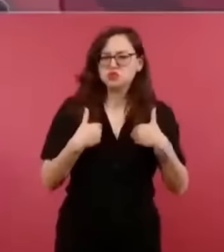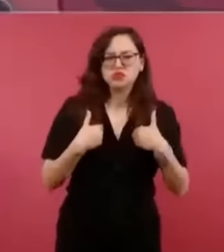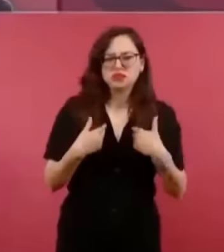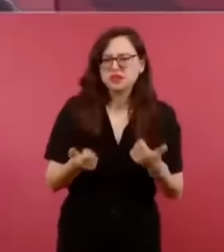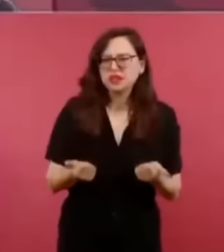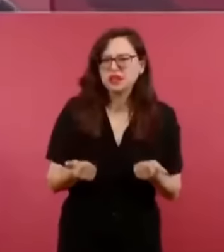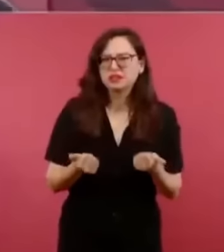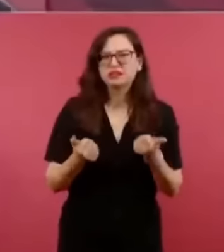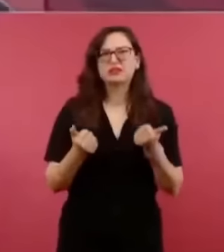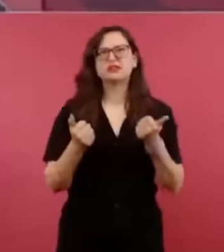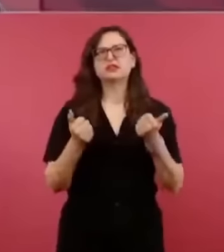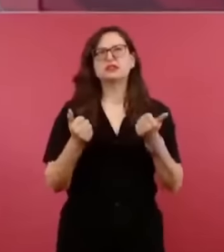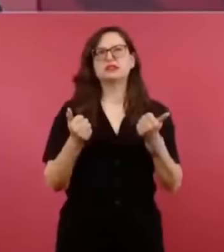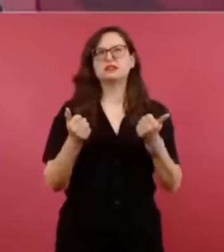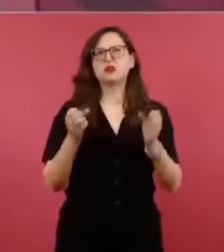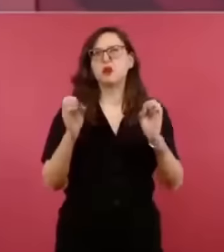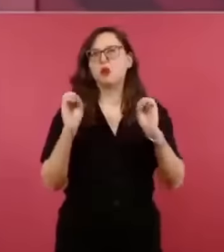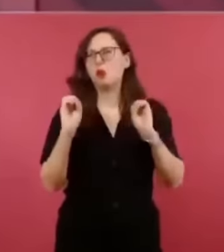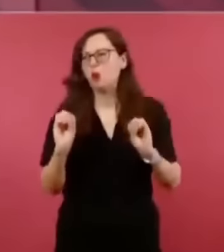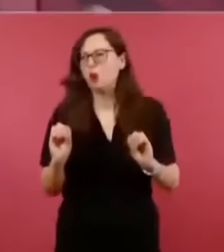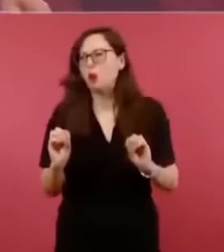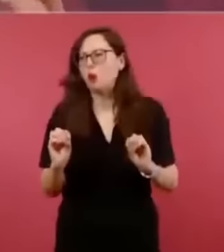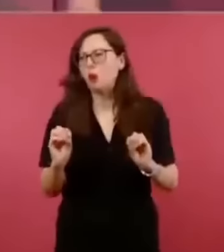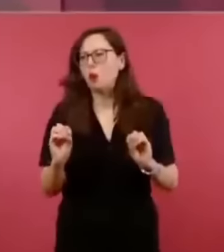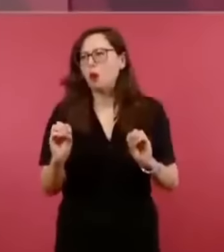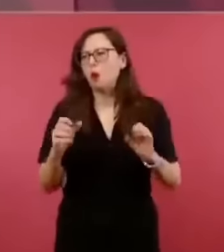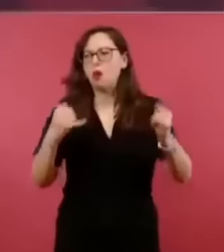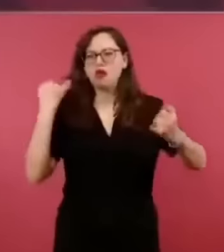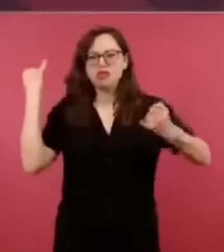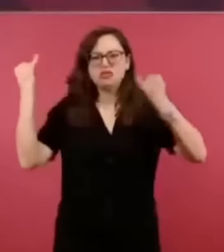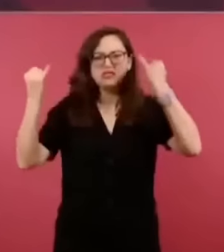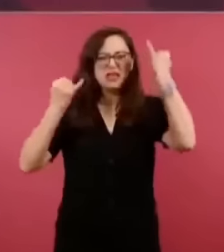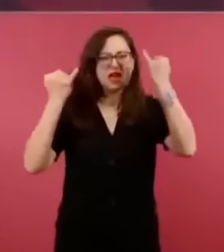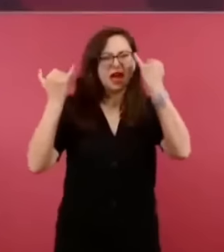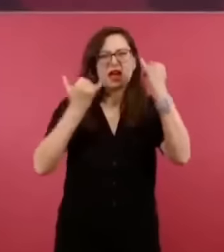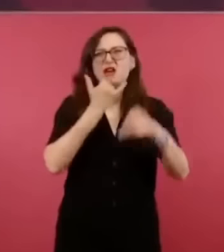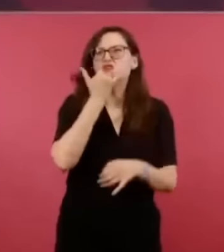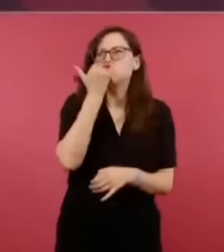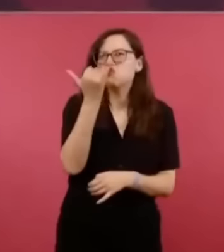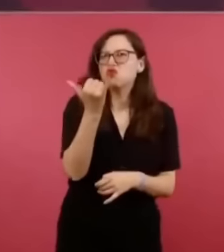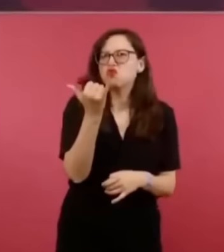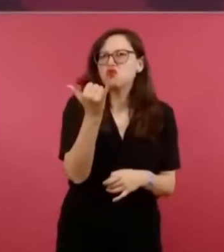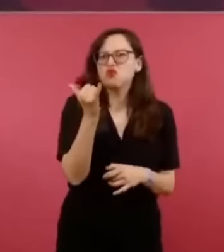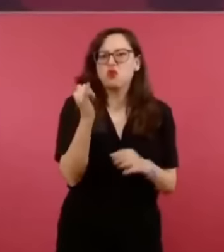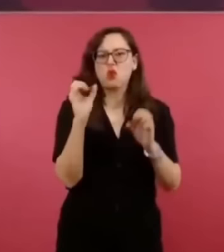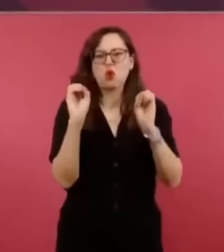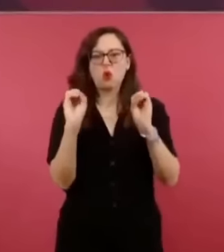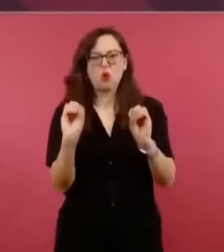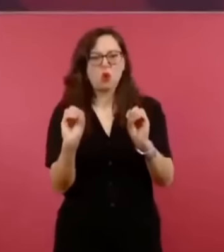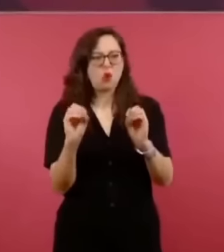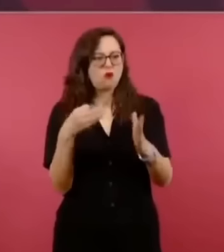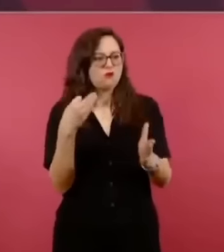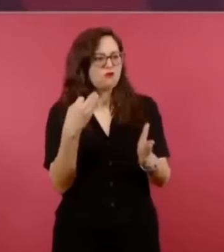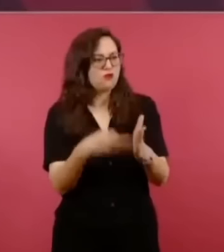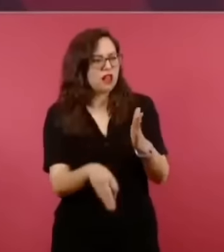porque hasta hubo un manifiesto